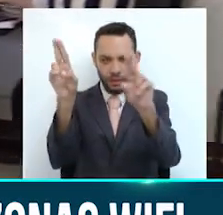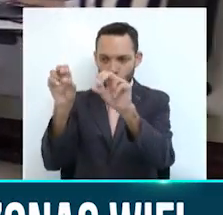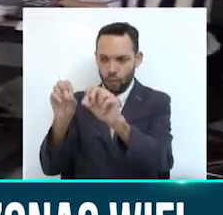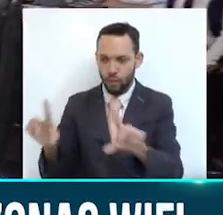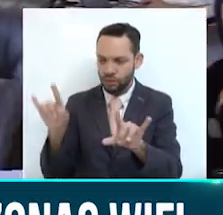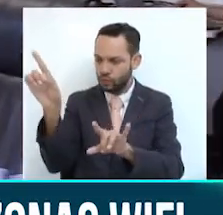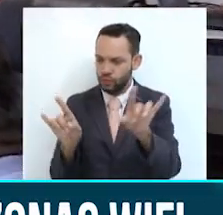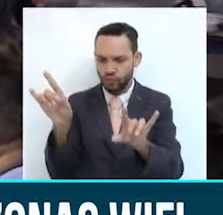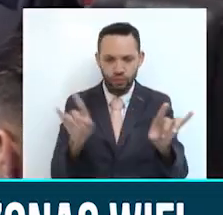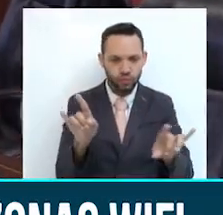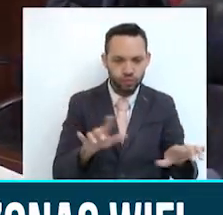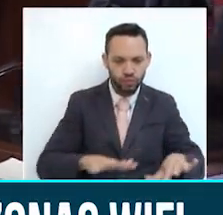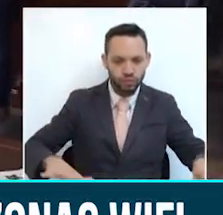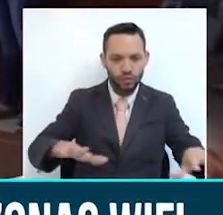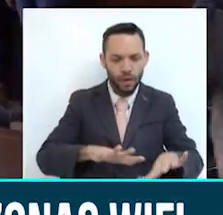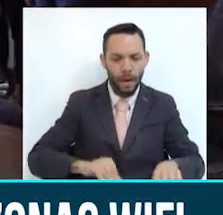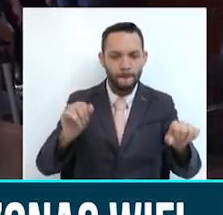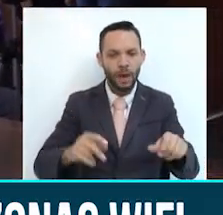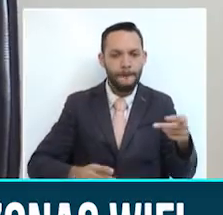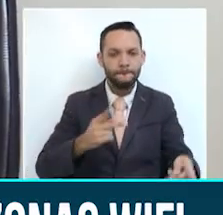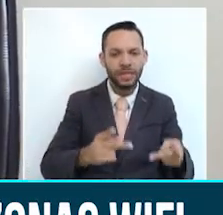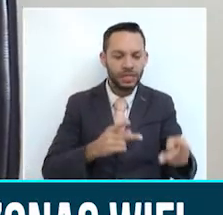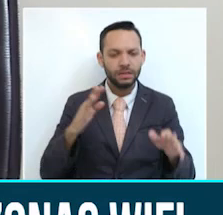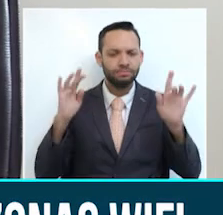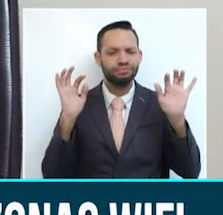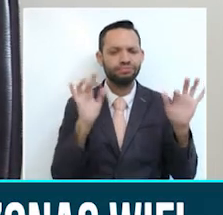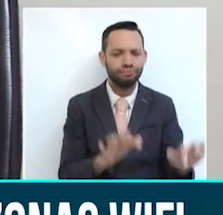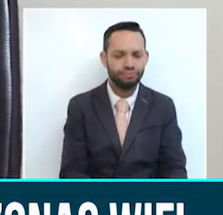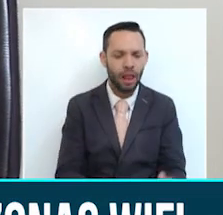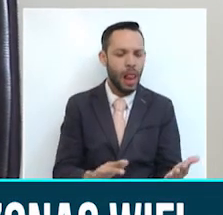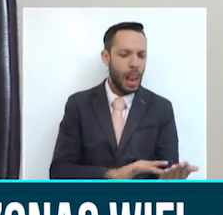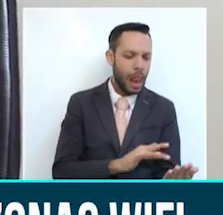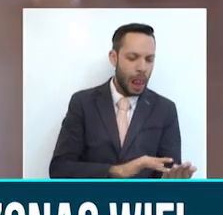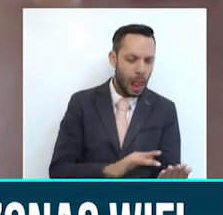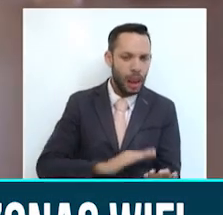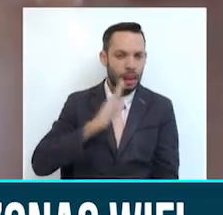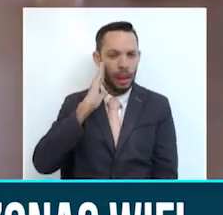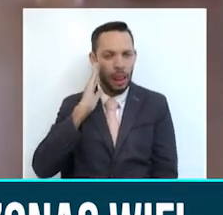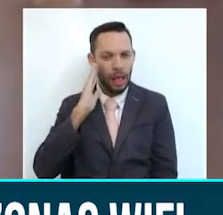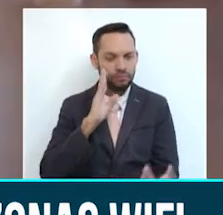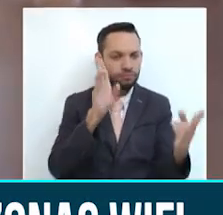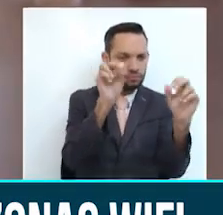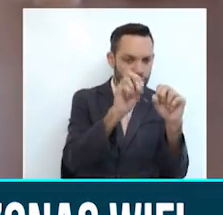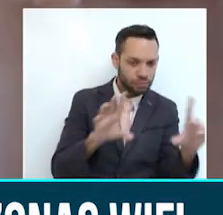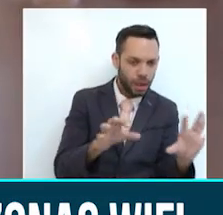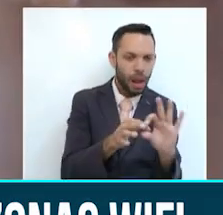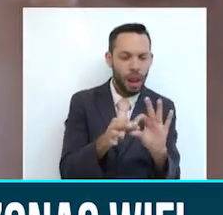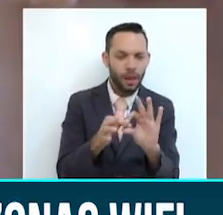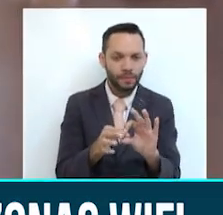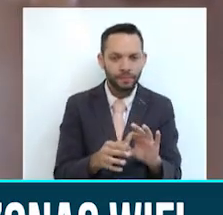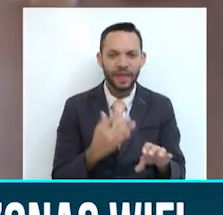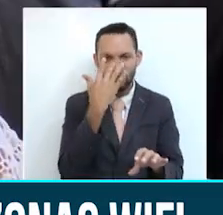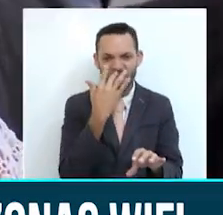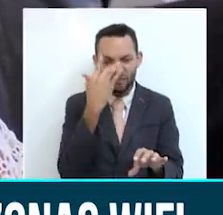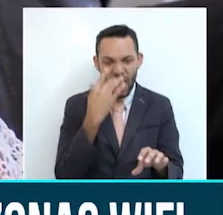la fecha más de 20 millones de visitas en los 14 municipios que conforman el departamento para acceso a buscadores, redes sociales y